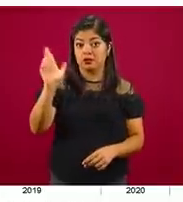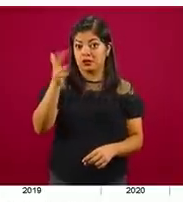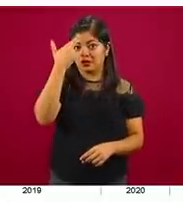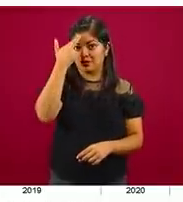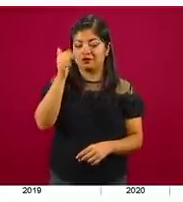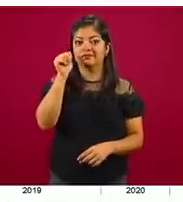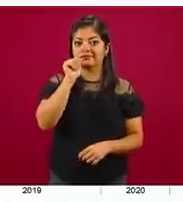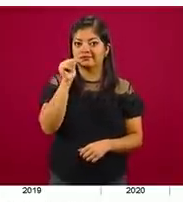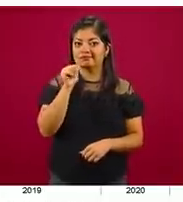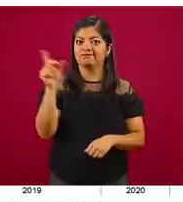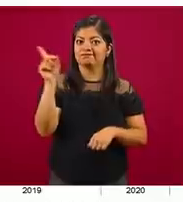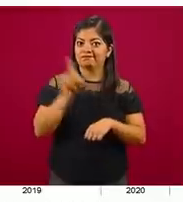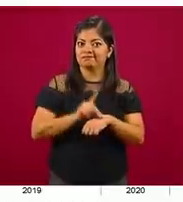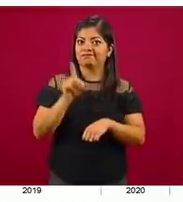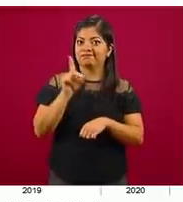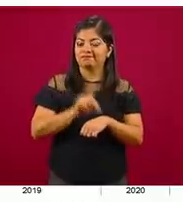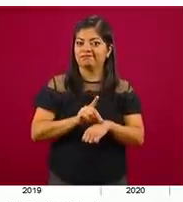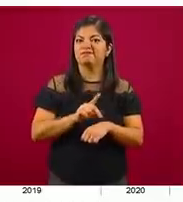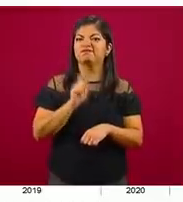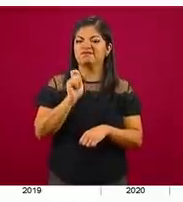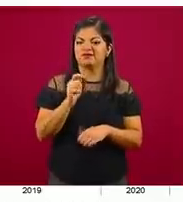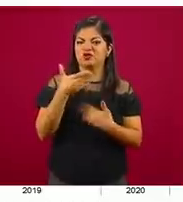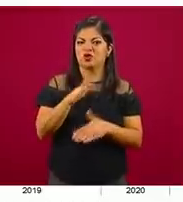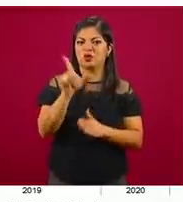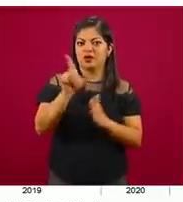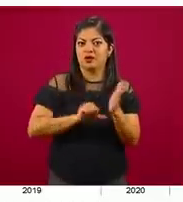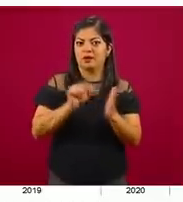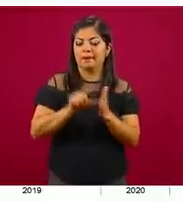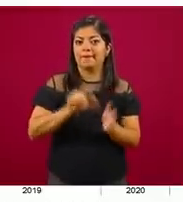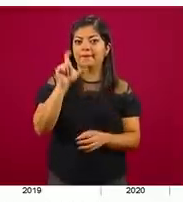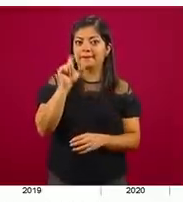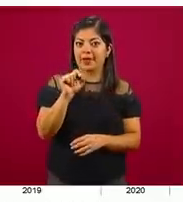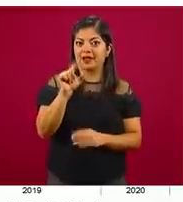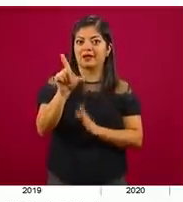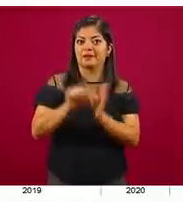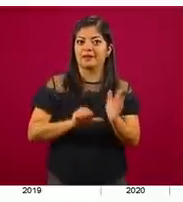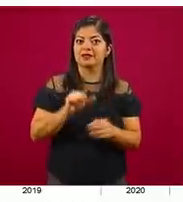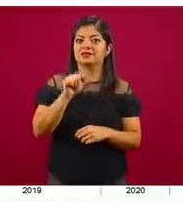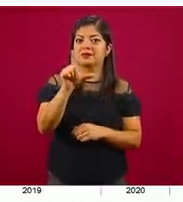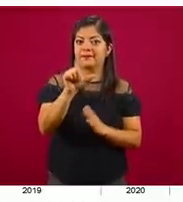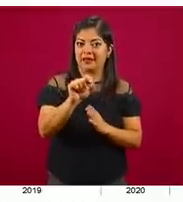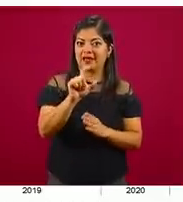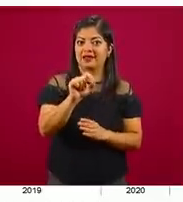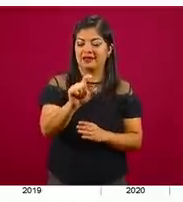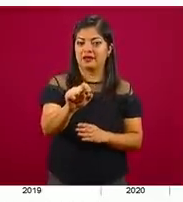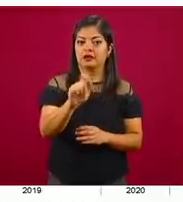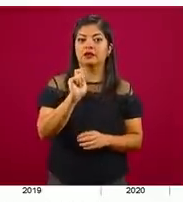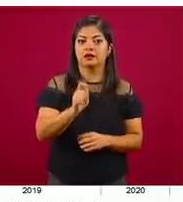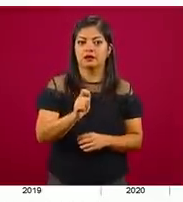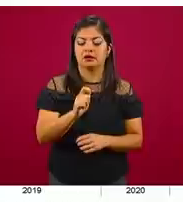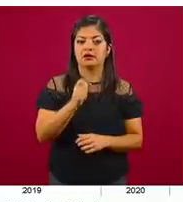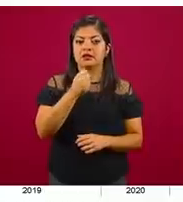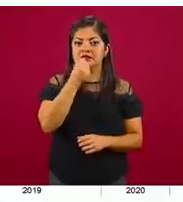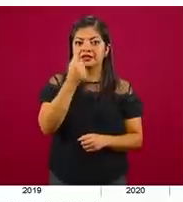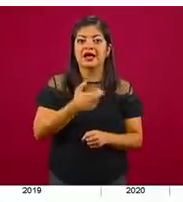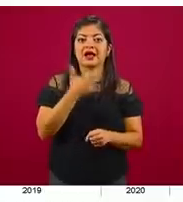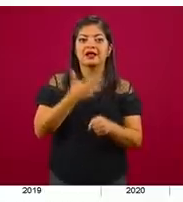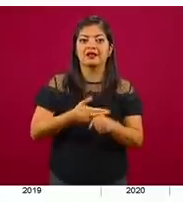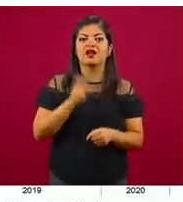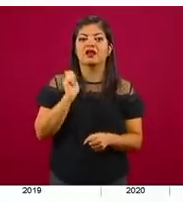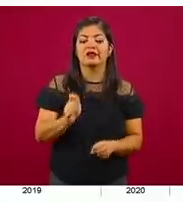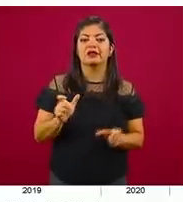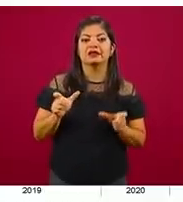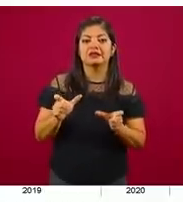día 20 se presentan los datos del Secretariado del Sistema de